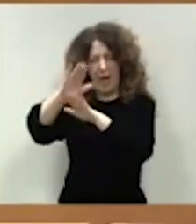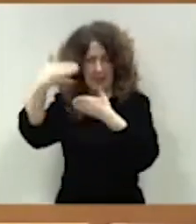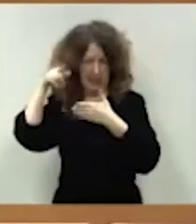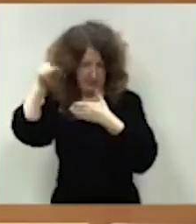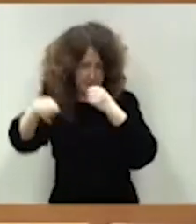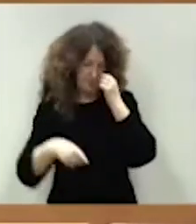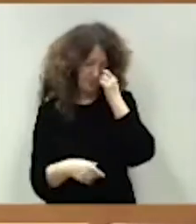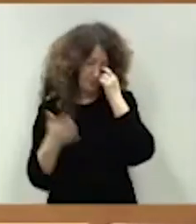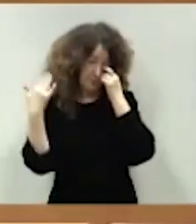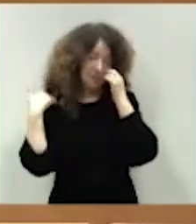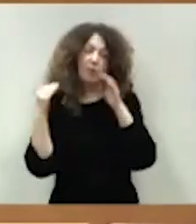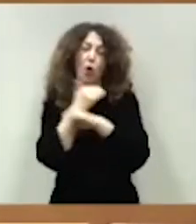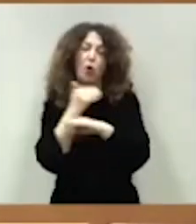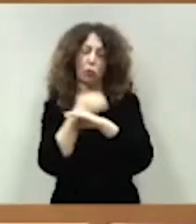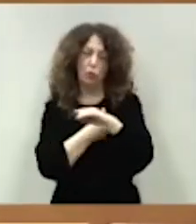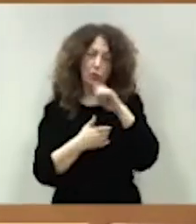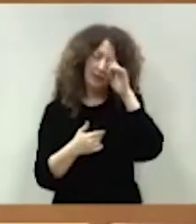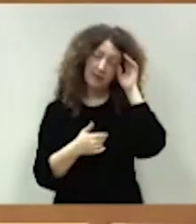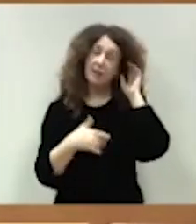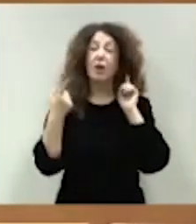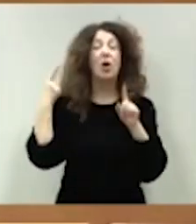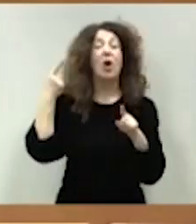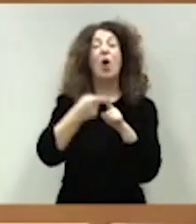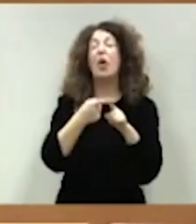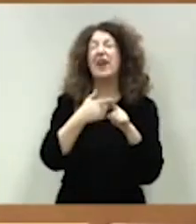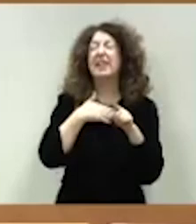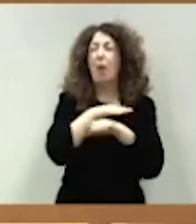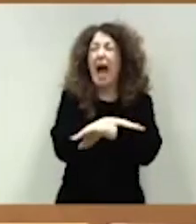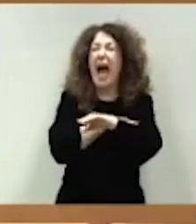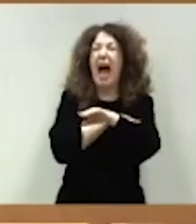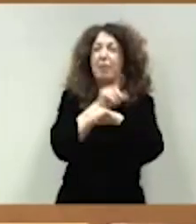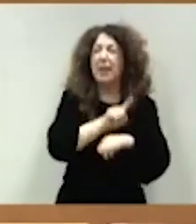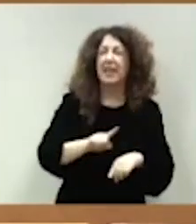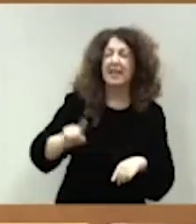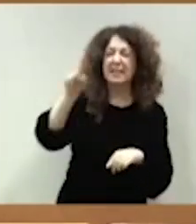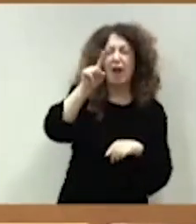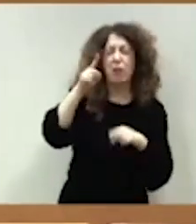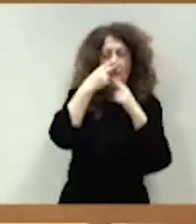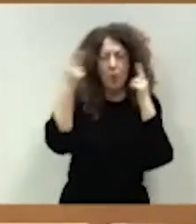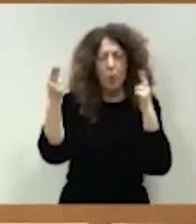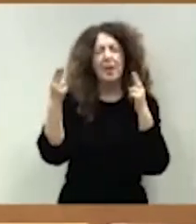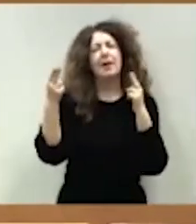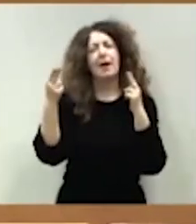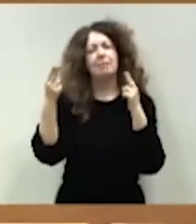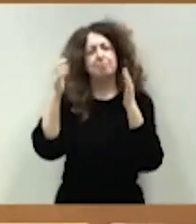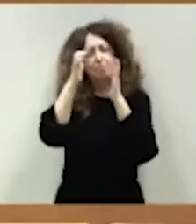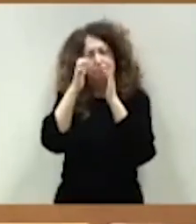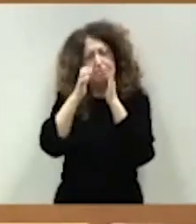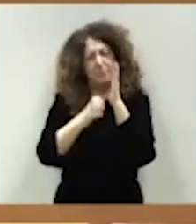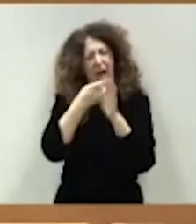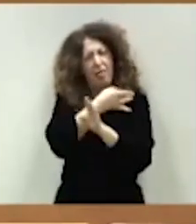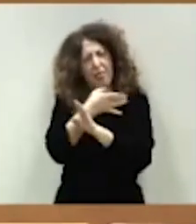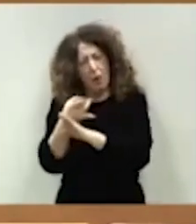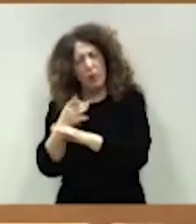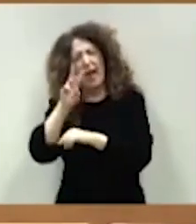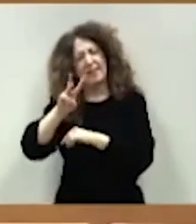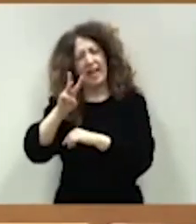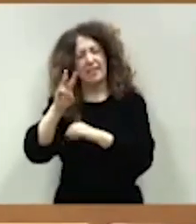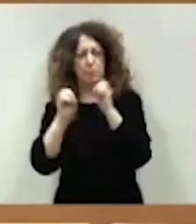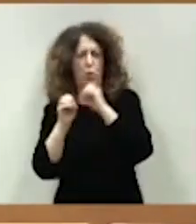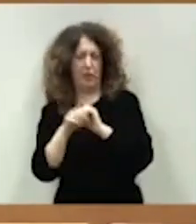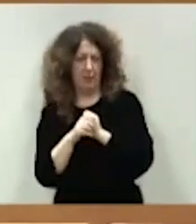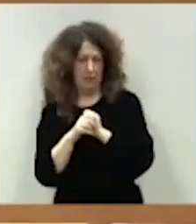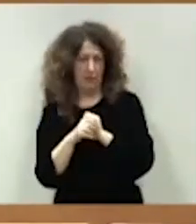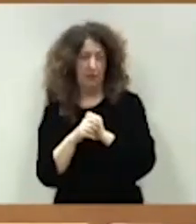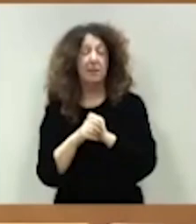el del 3% para el conjunto de Administraciones públicas, se alcanzará gracias al mayor esfuerzo que va a realizar